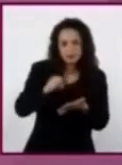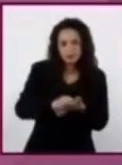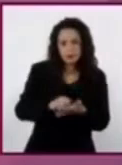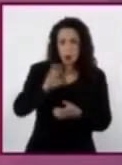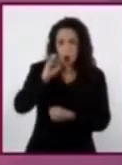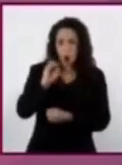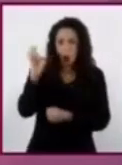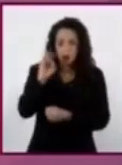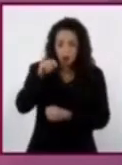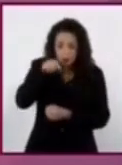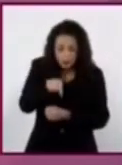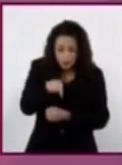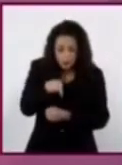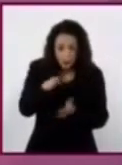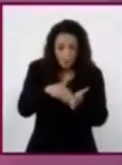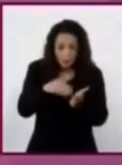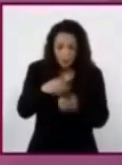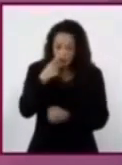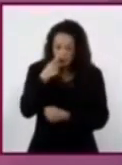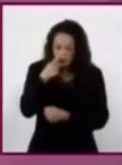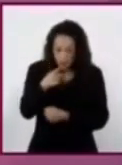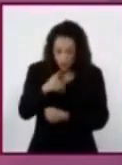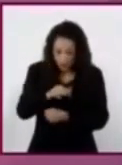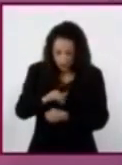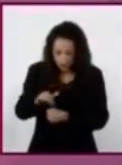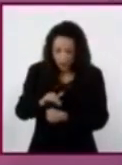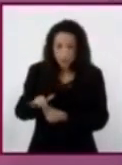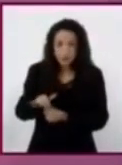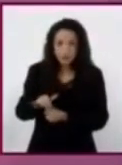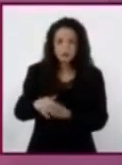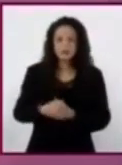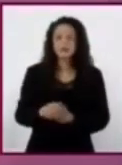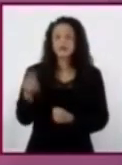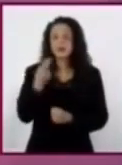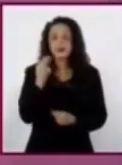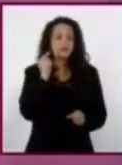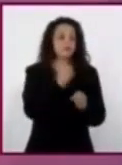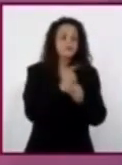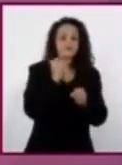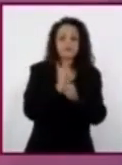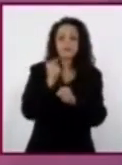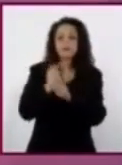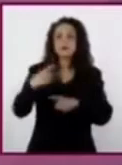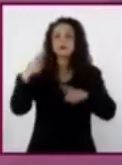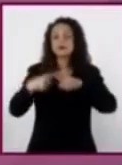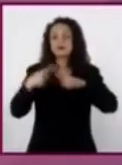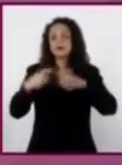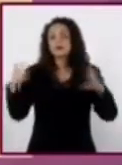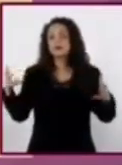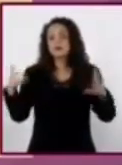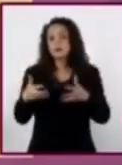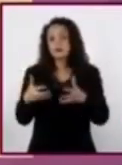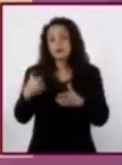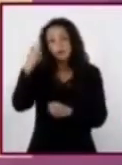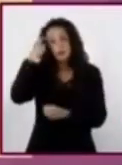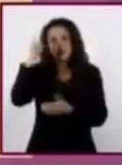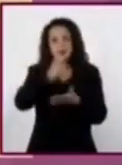documento. Se busca identificar al autor o autores.